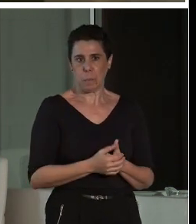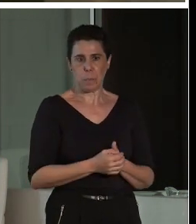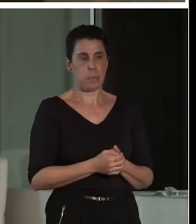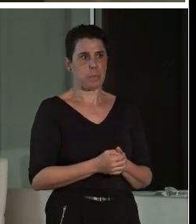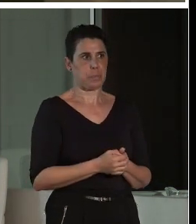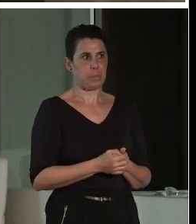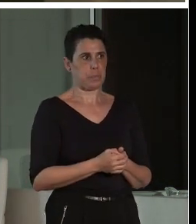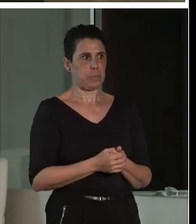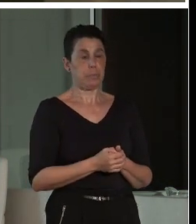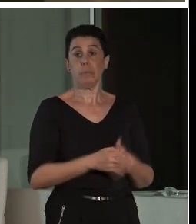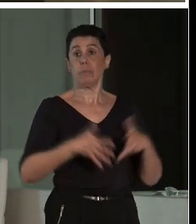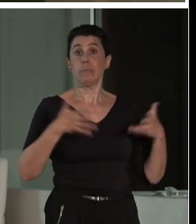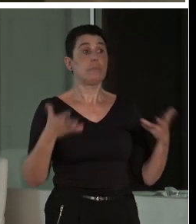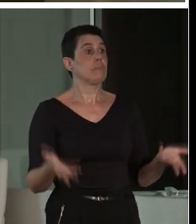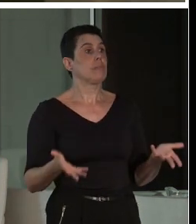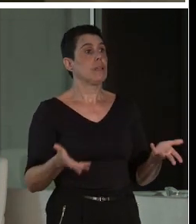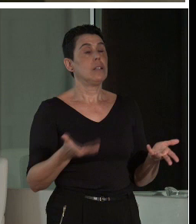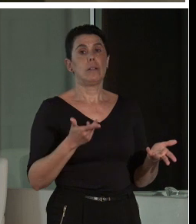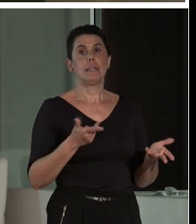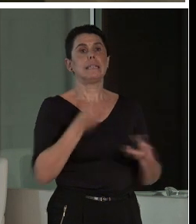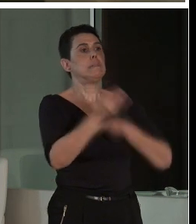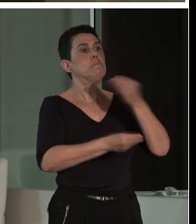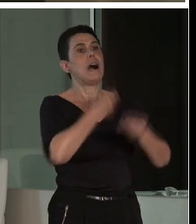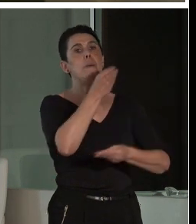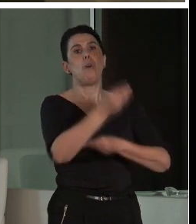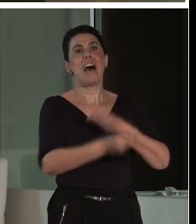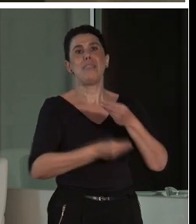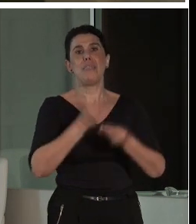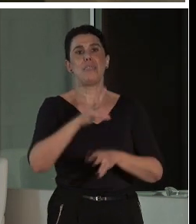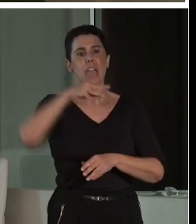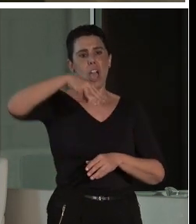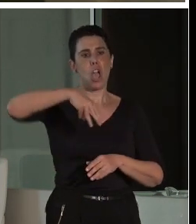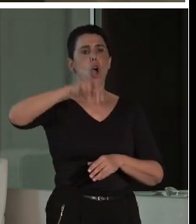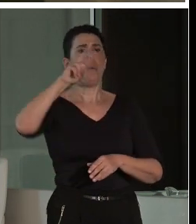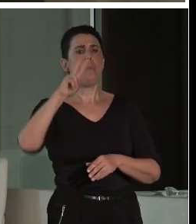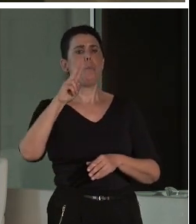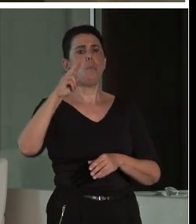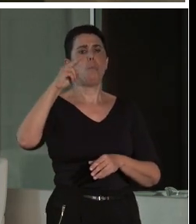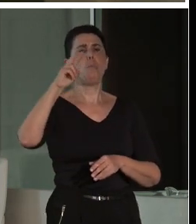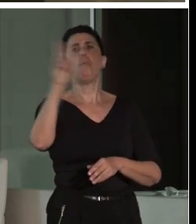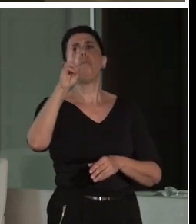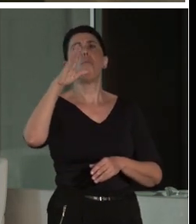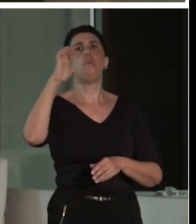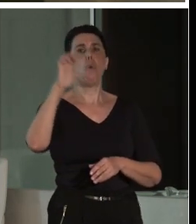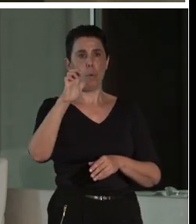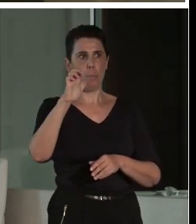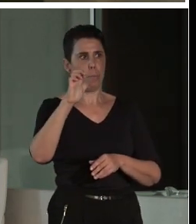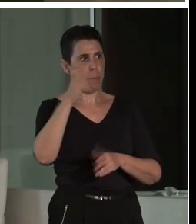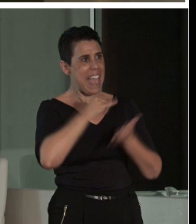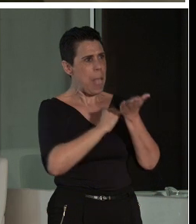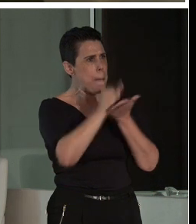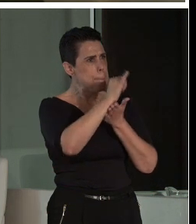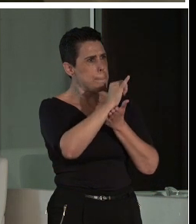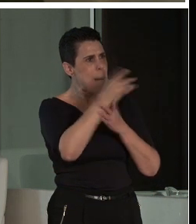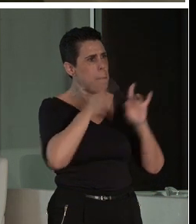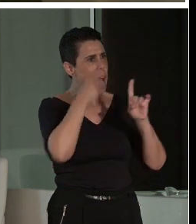Bueno, entonces decidimos que íbamos a hacer una cosa que se llamaba MUVE, que era el mapa de usos, valor y estado.